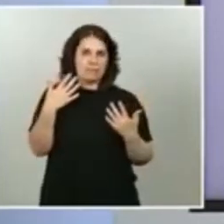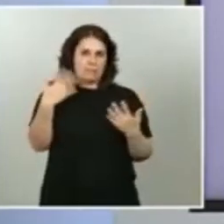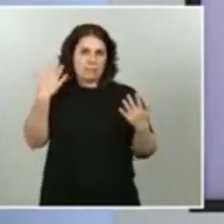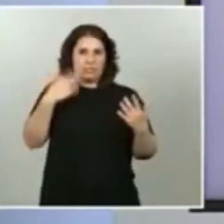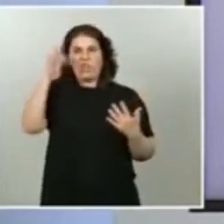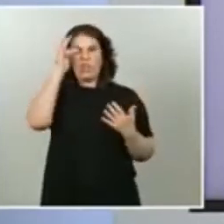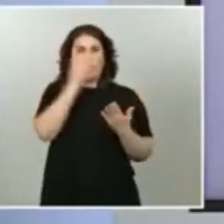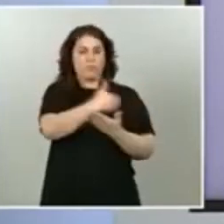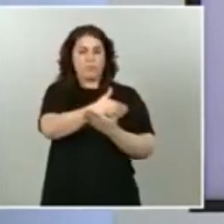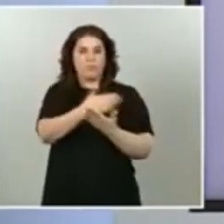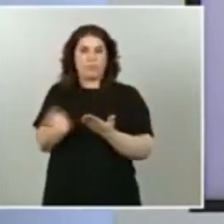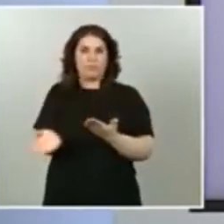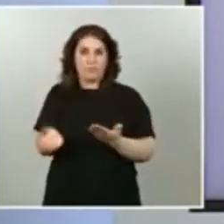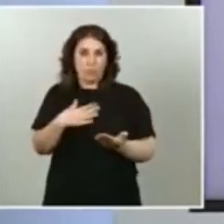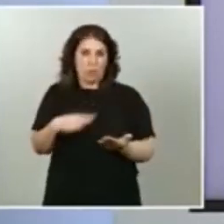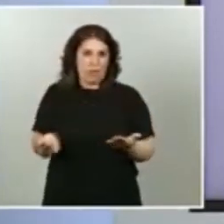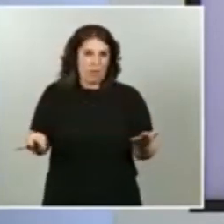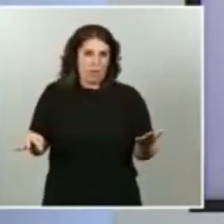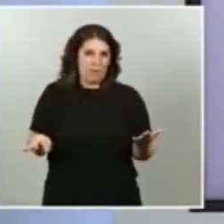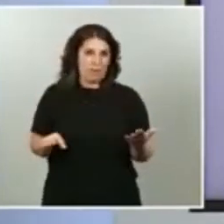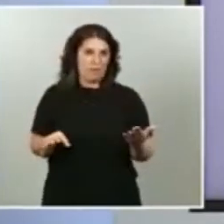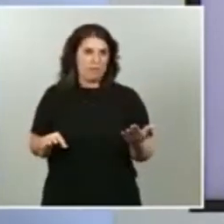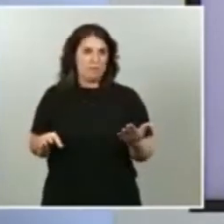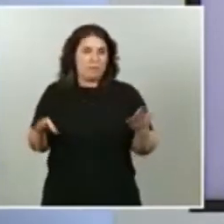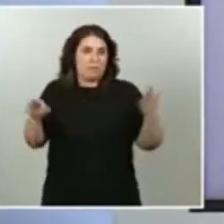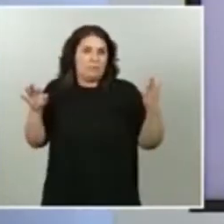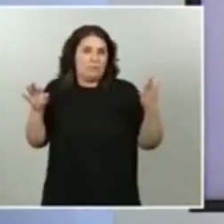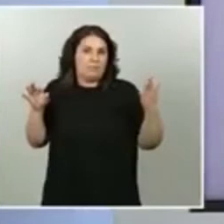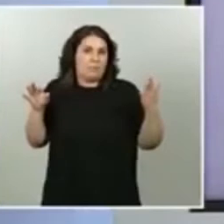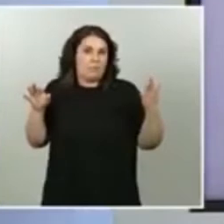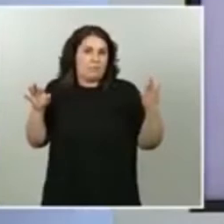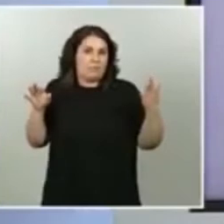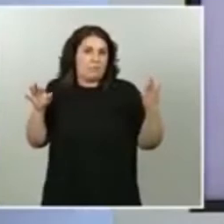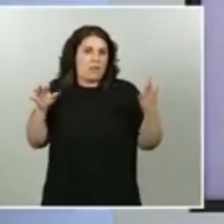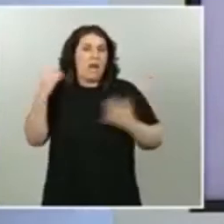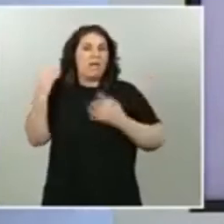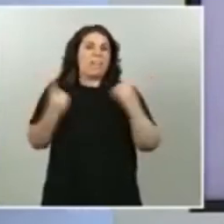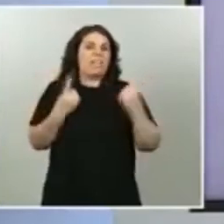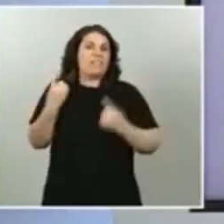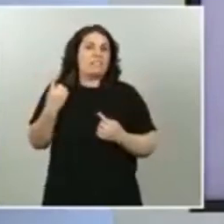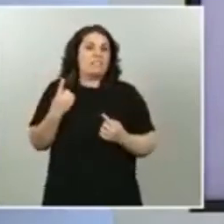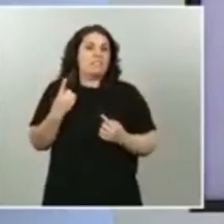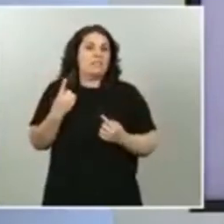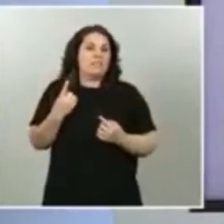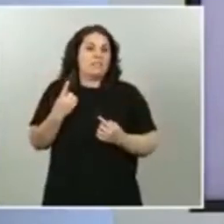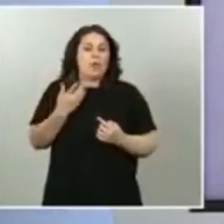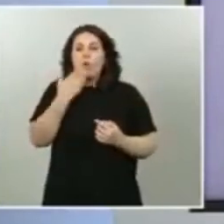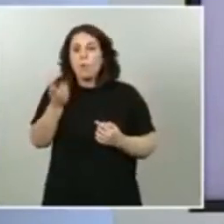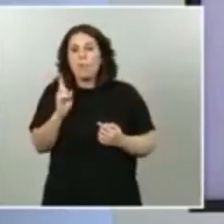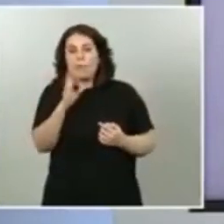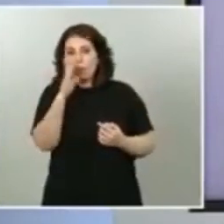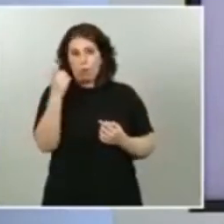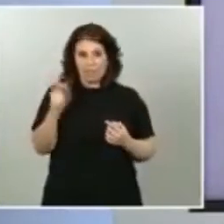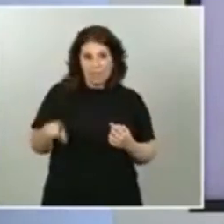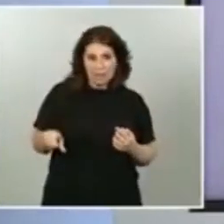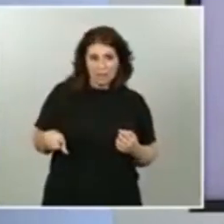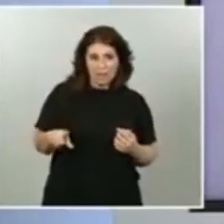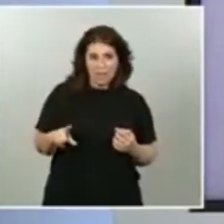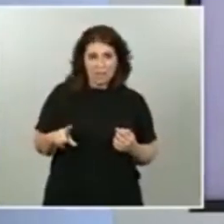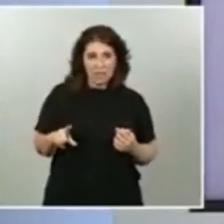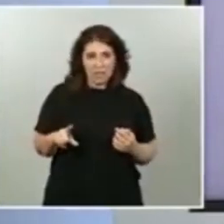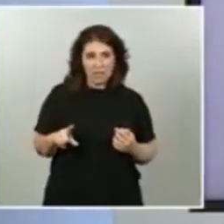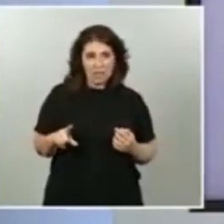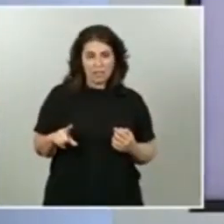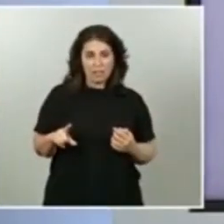que afortunadamente nos ha recurrido a ello pues a veces porque no habrá hecho falta otras veces porque efectivamente a los